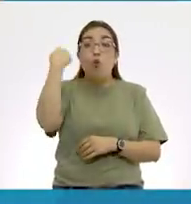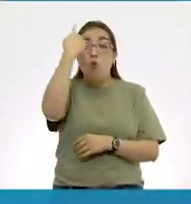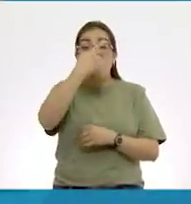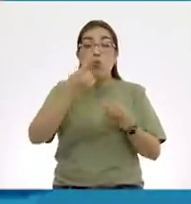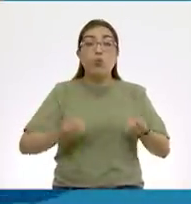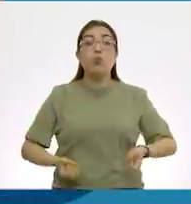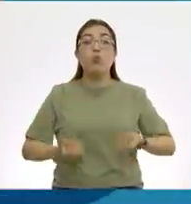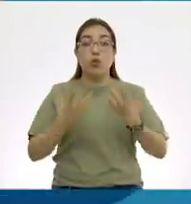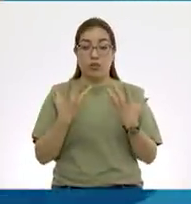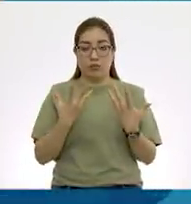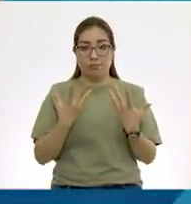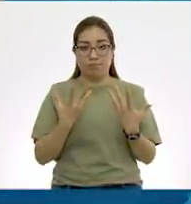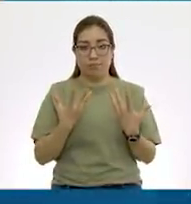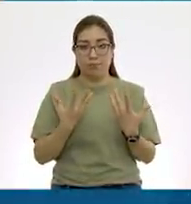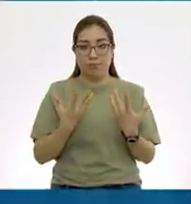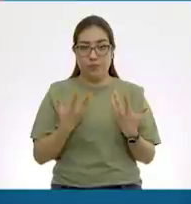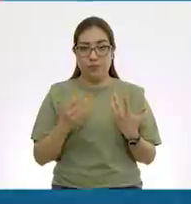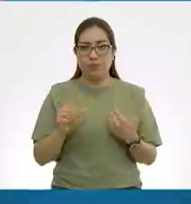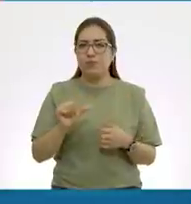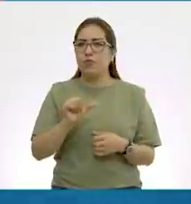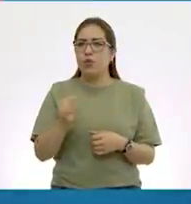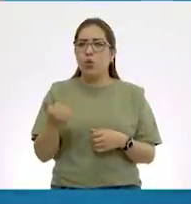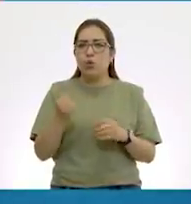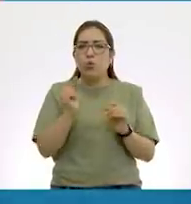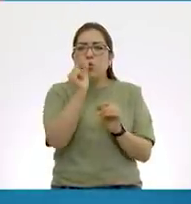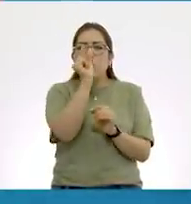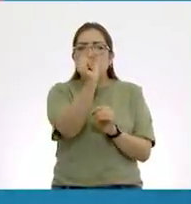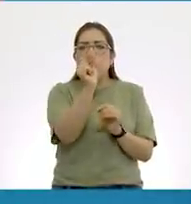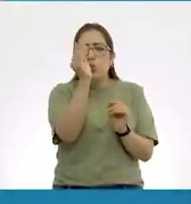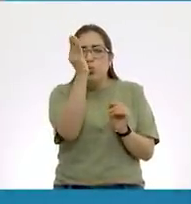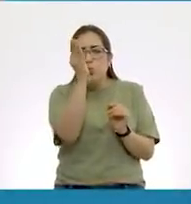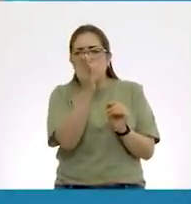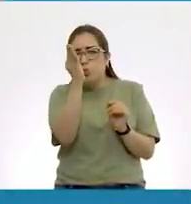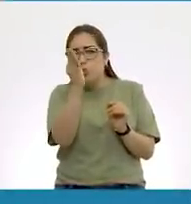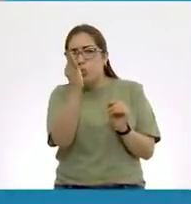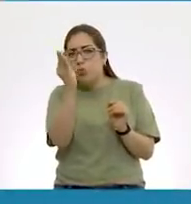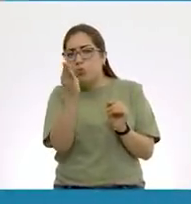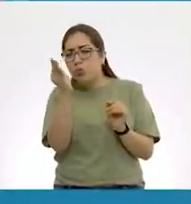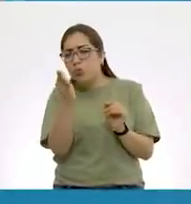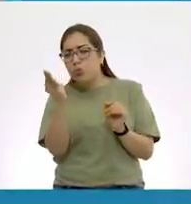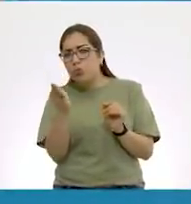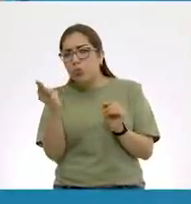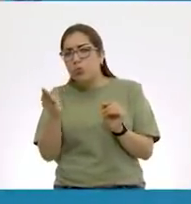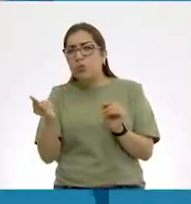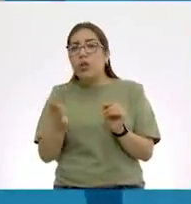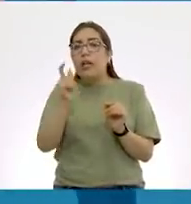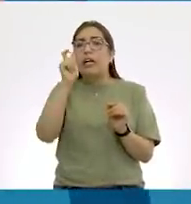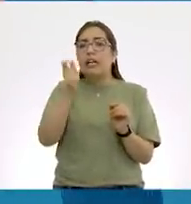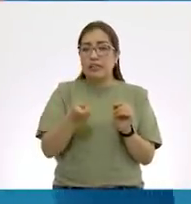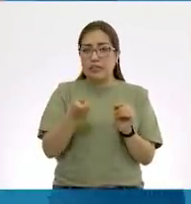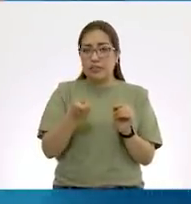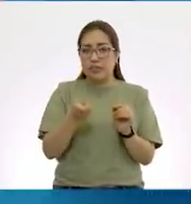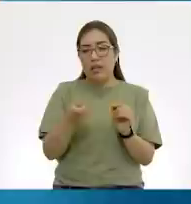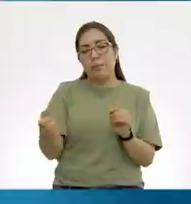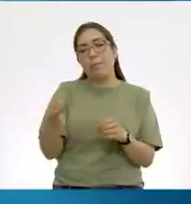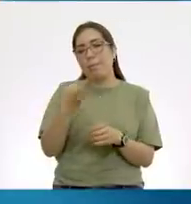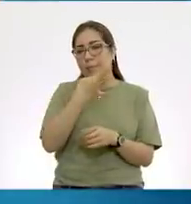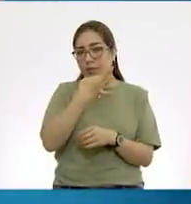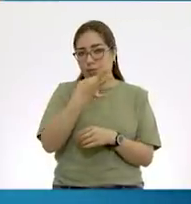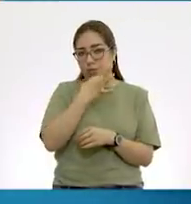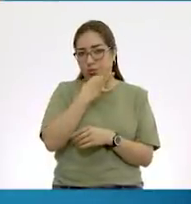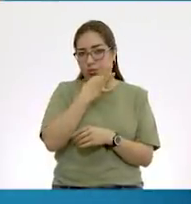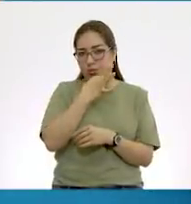Y las pequeñas fracciones que tenemos ahí, son las que están marcando los minutos.